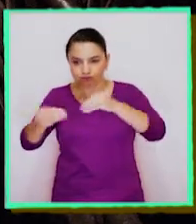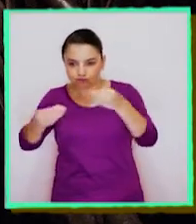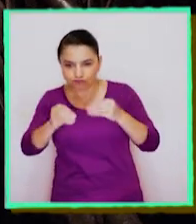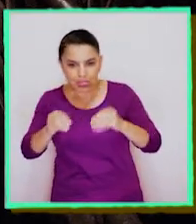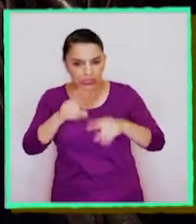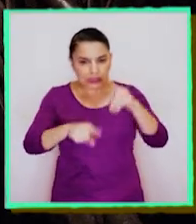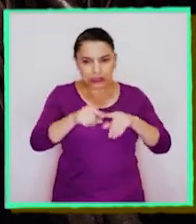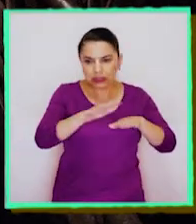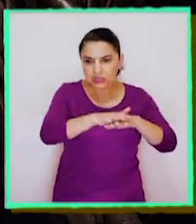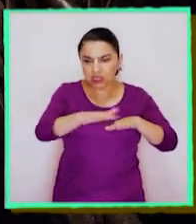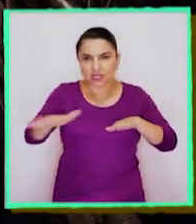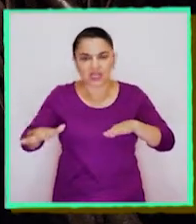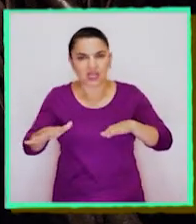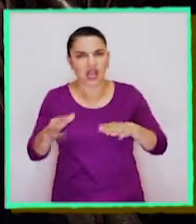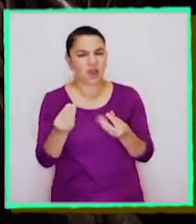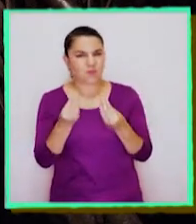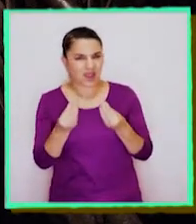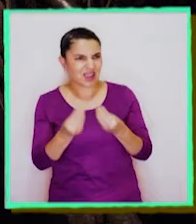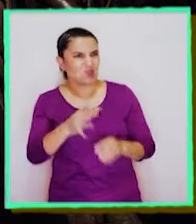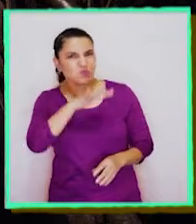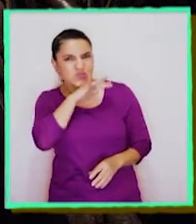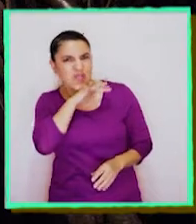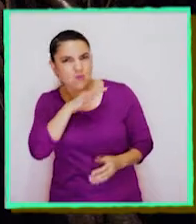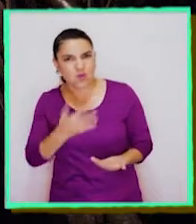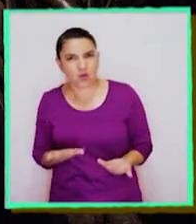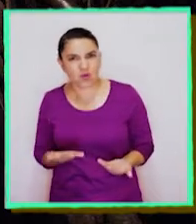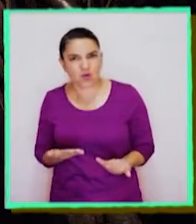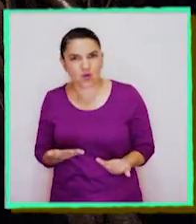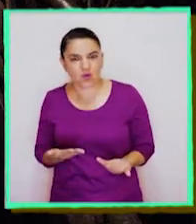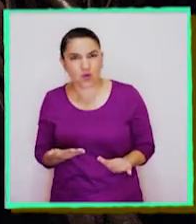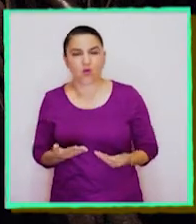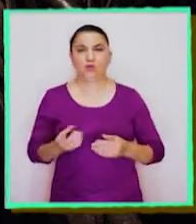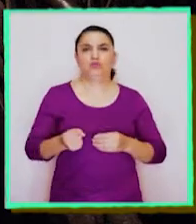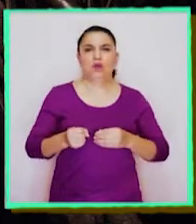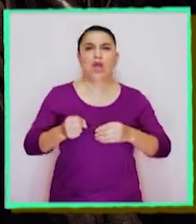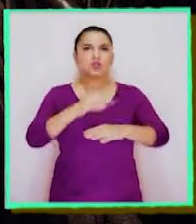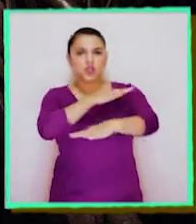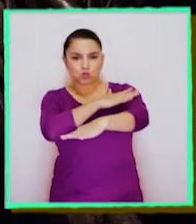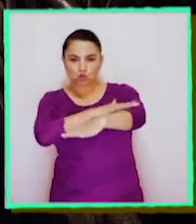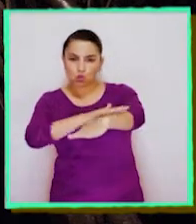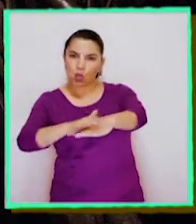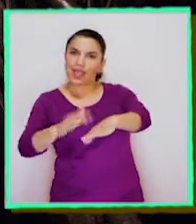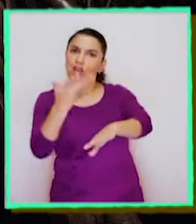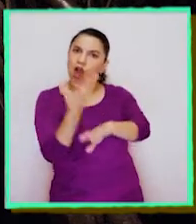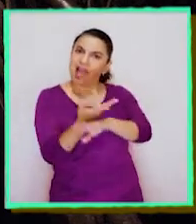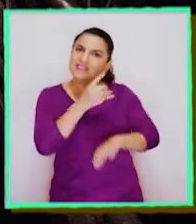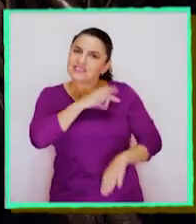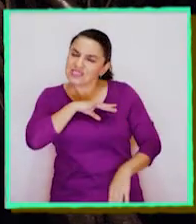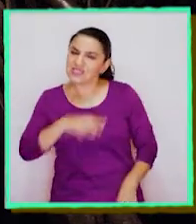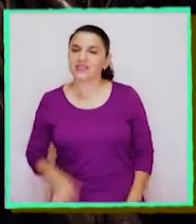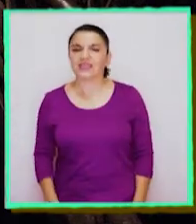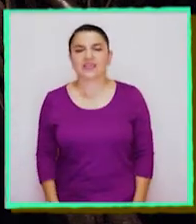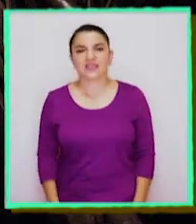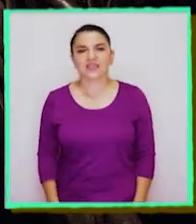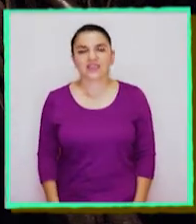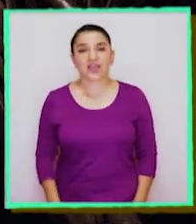está compuesta la tierra? ¿Para qué más la utilizamos? ¿Qué tipo de suelos existen en Chile?